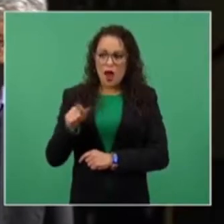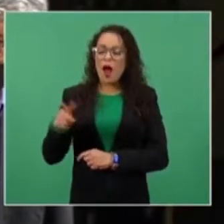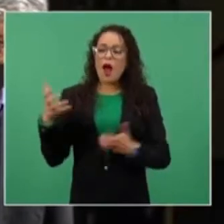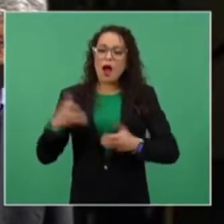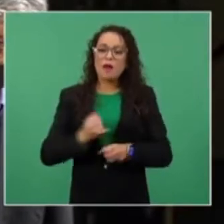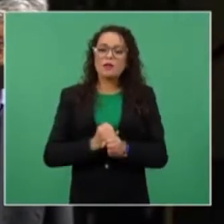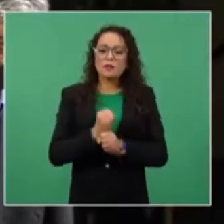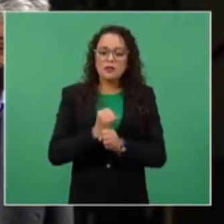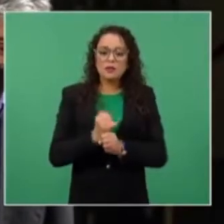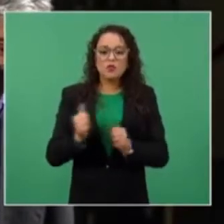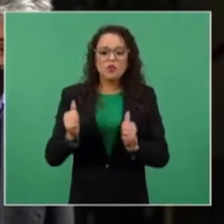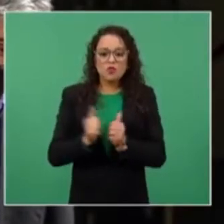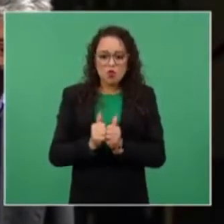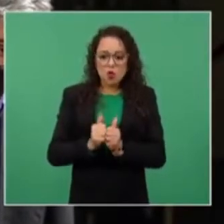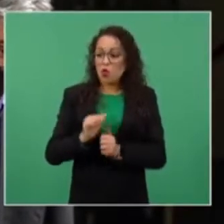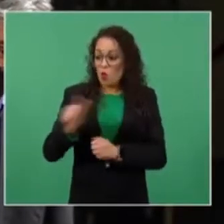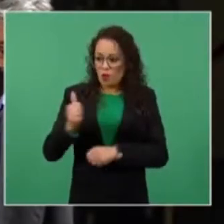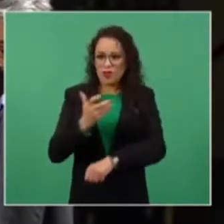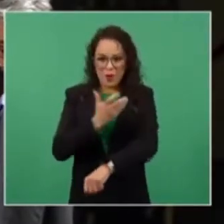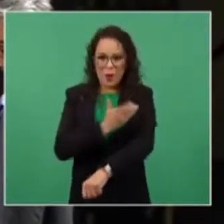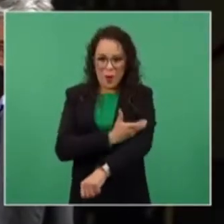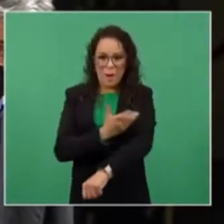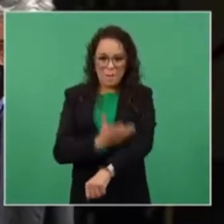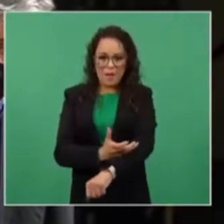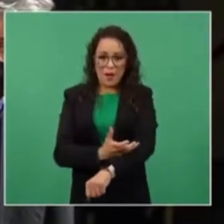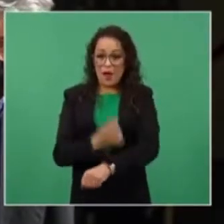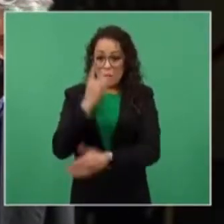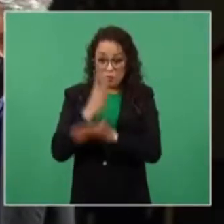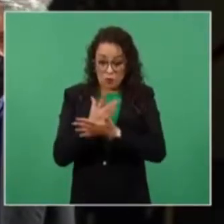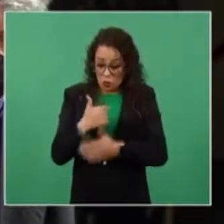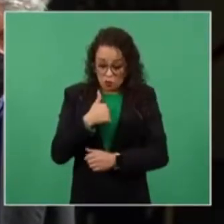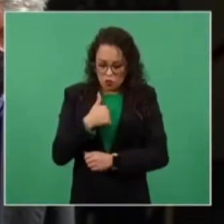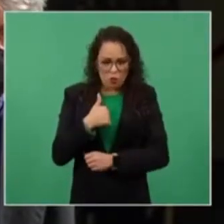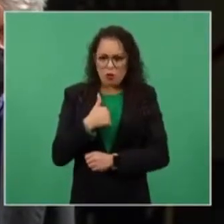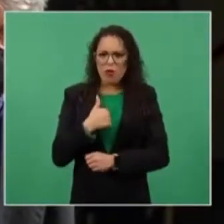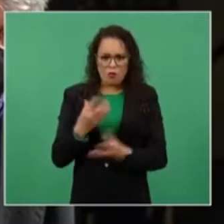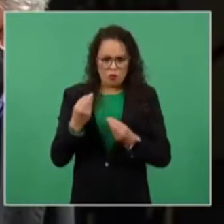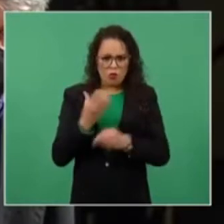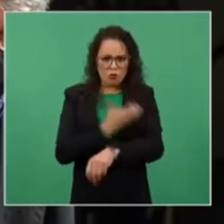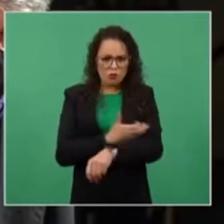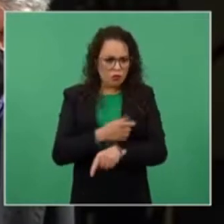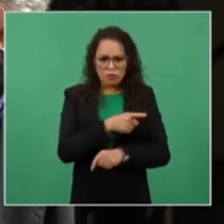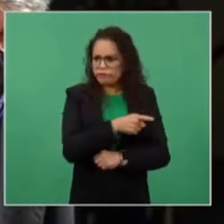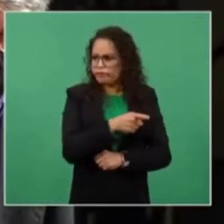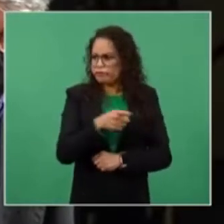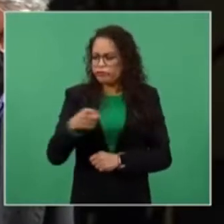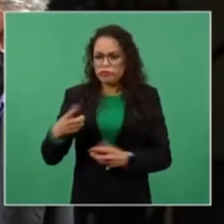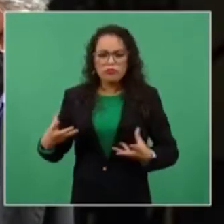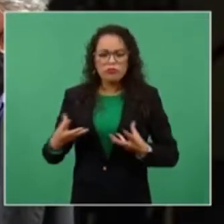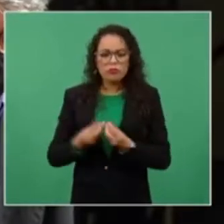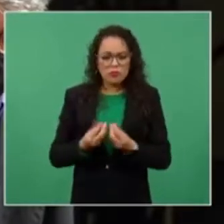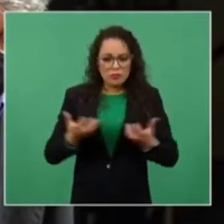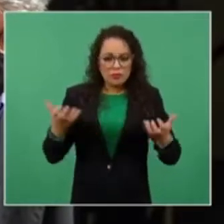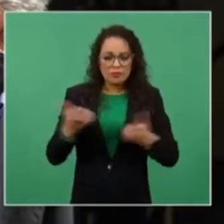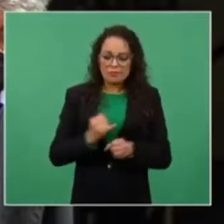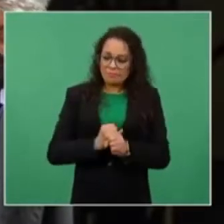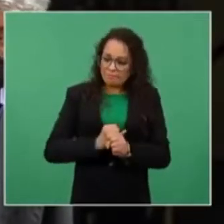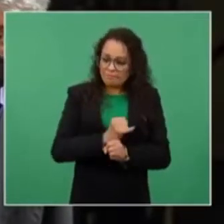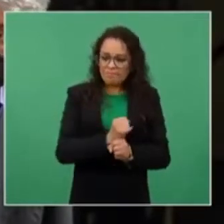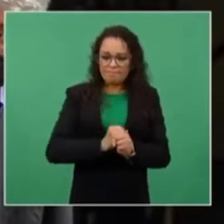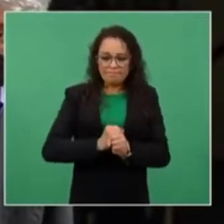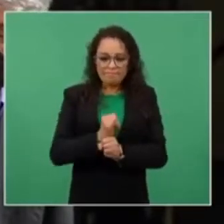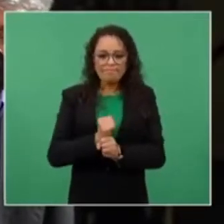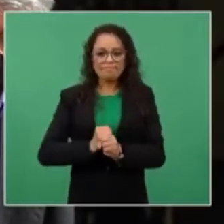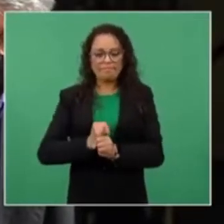con otros compañeros periodistas, no nada más soy yo, son varios compañeros periodistas que han llevado a cabo esta investigación,